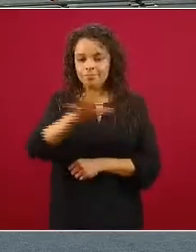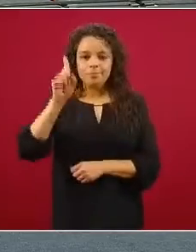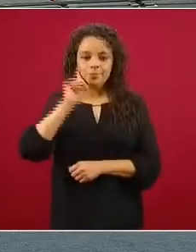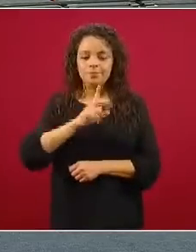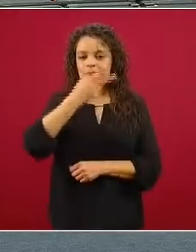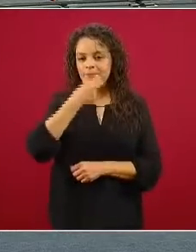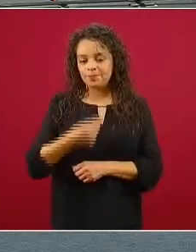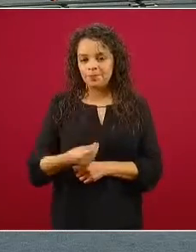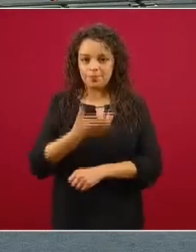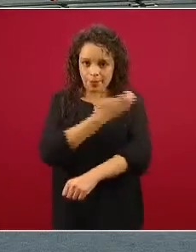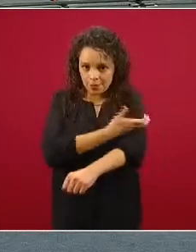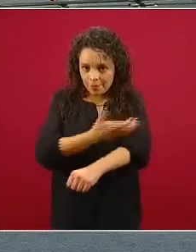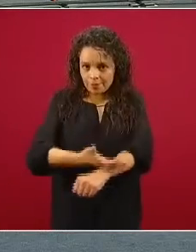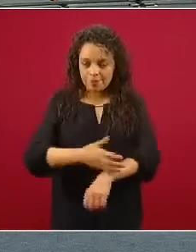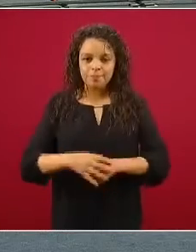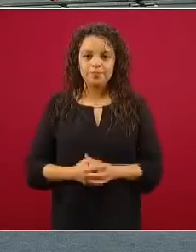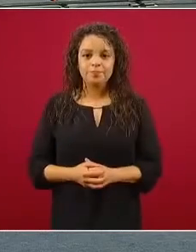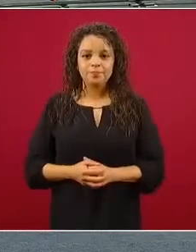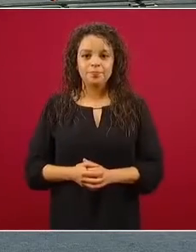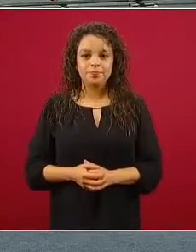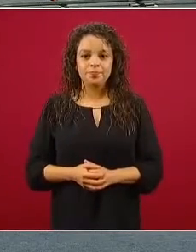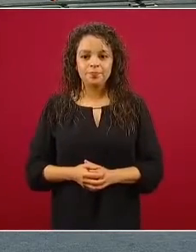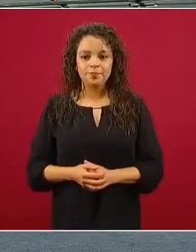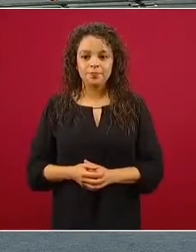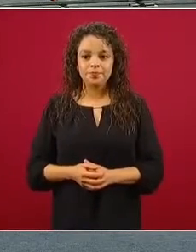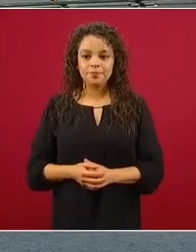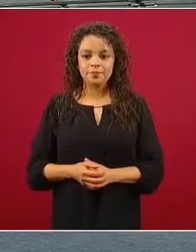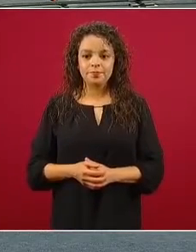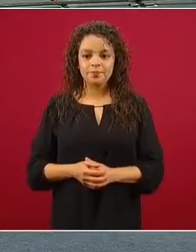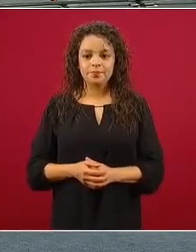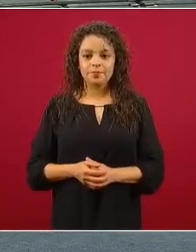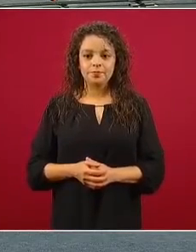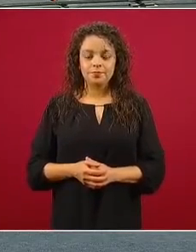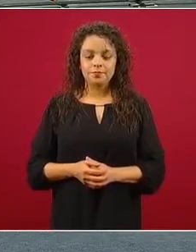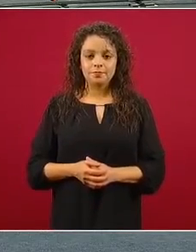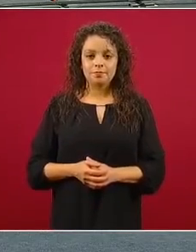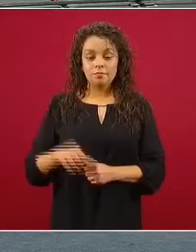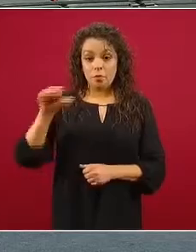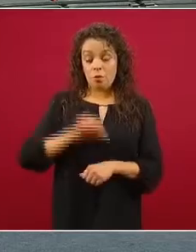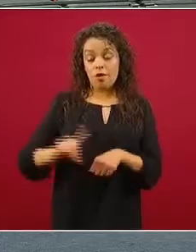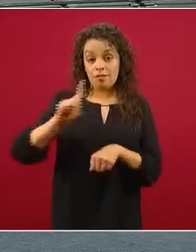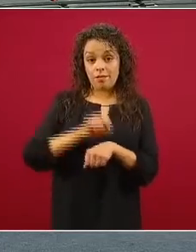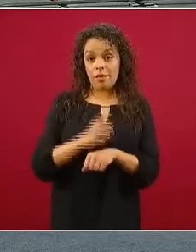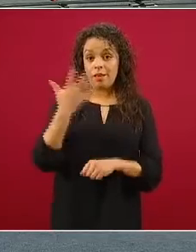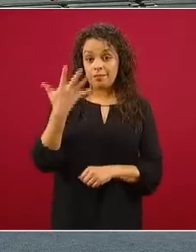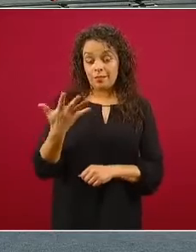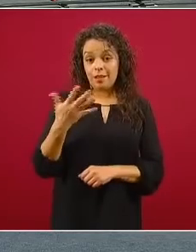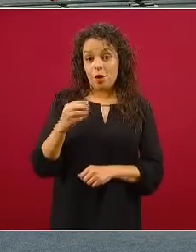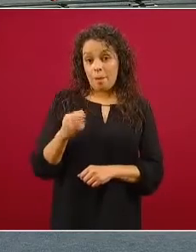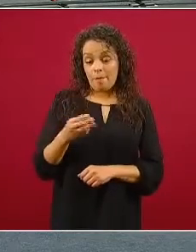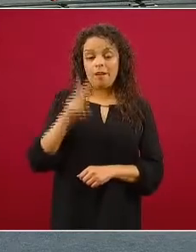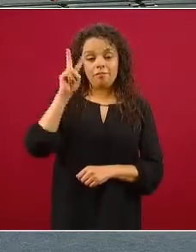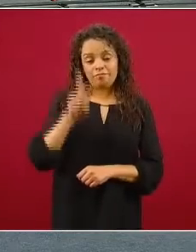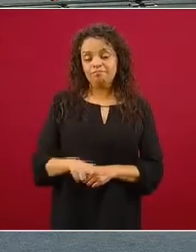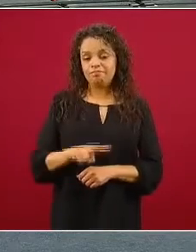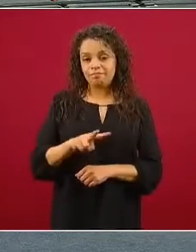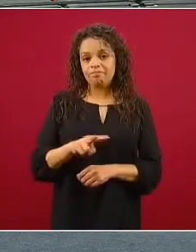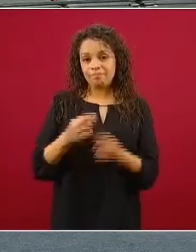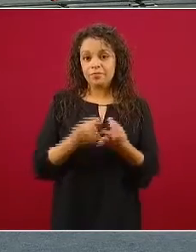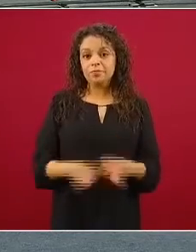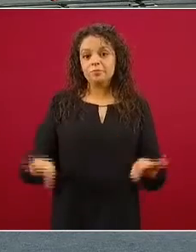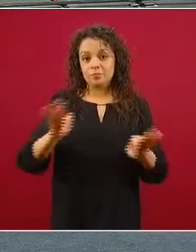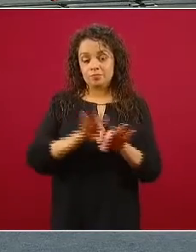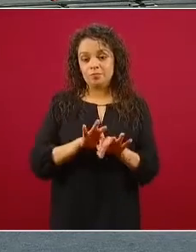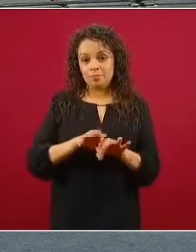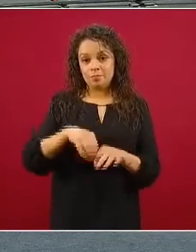Compañeros, como bien lo ha dicho la secretaria, este 5 de mayo es muy especial para todos los mexicanos, también para nuestros